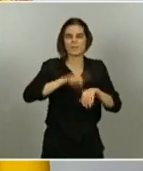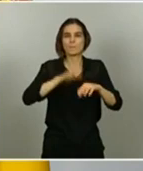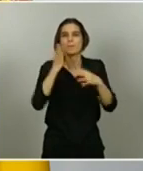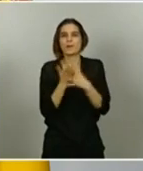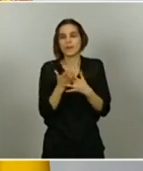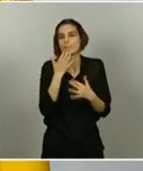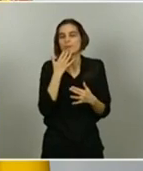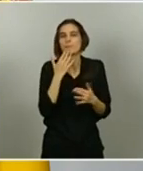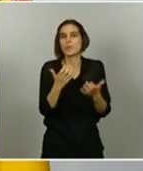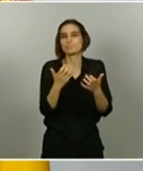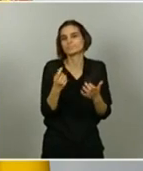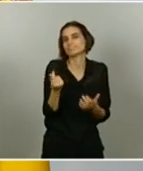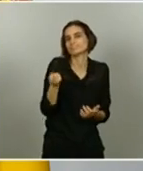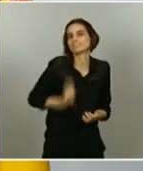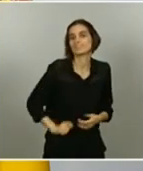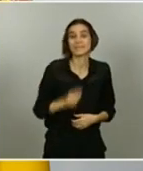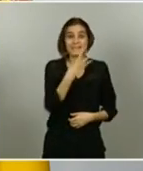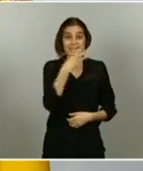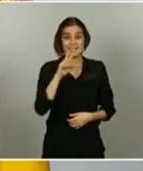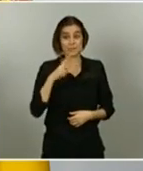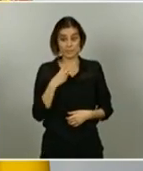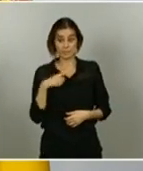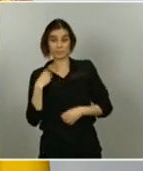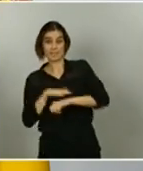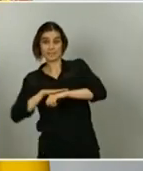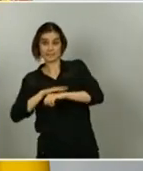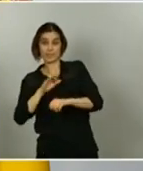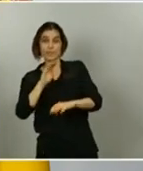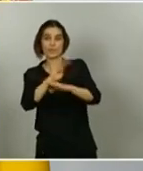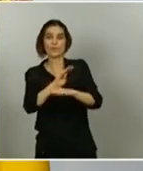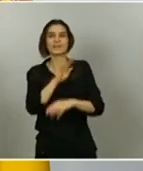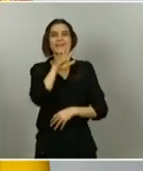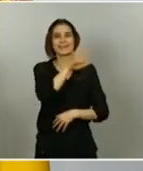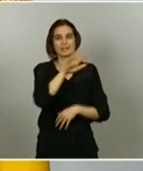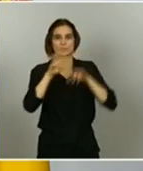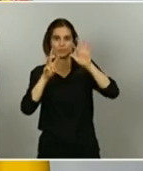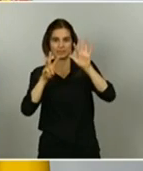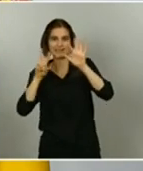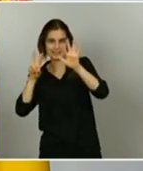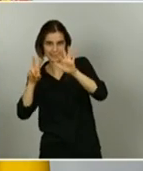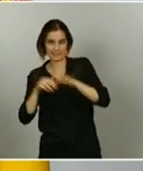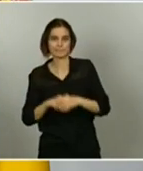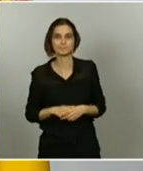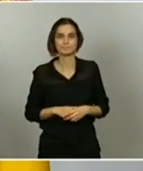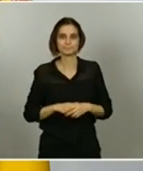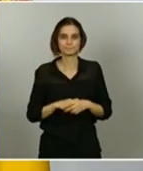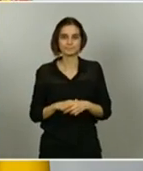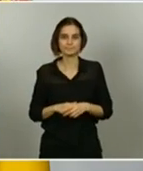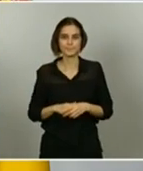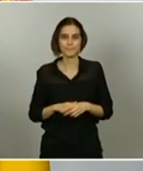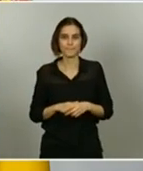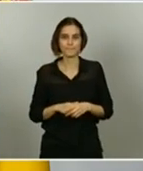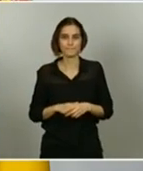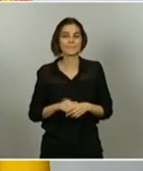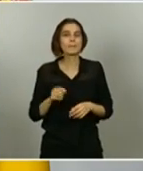pues la prestación mensual que recibirían sería de 587. Aquí está una de las claves fundamentales de esta prestación